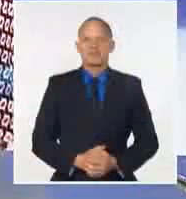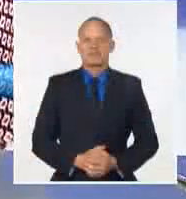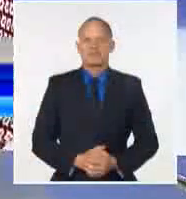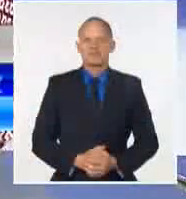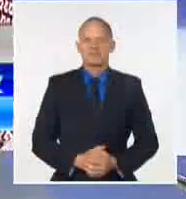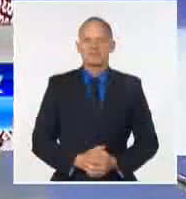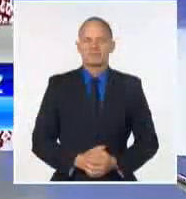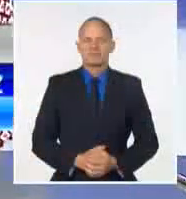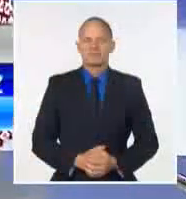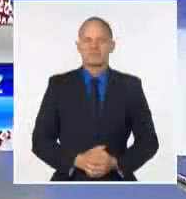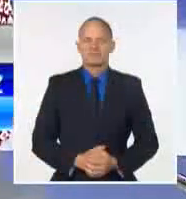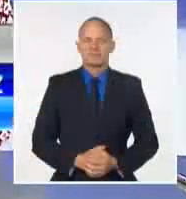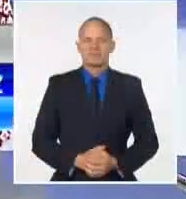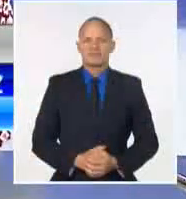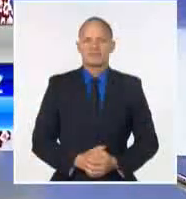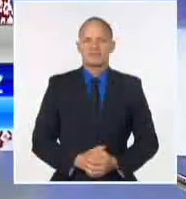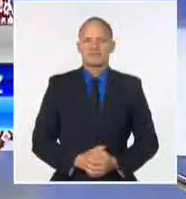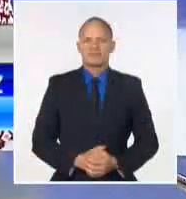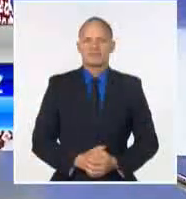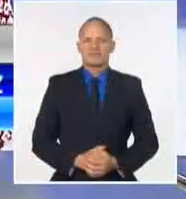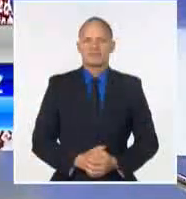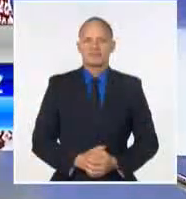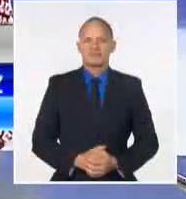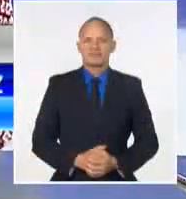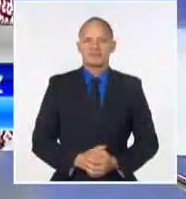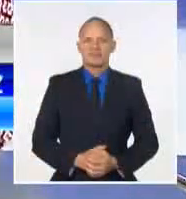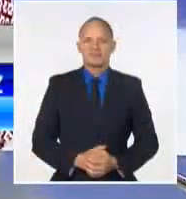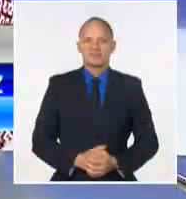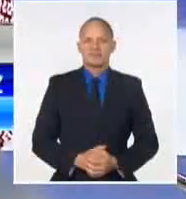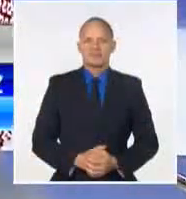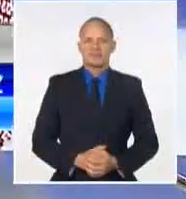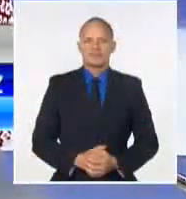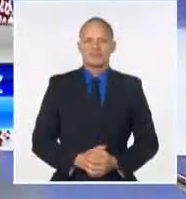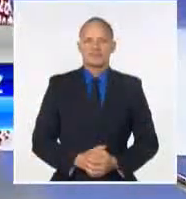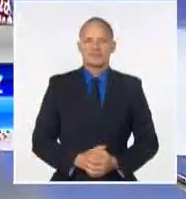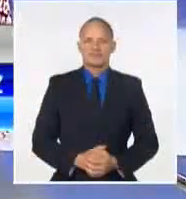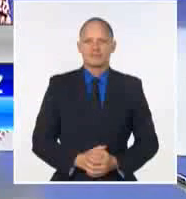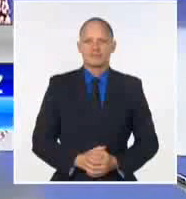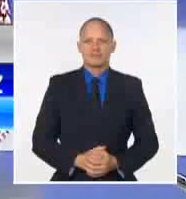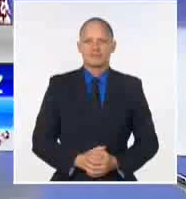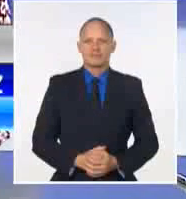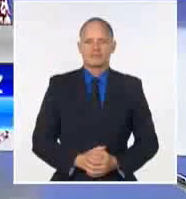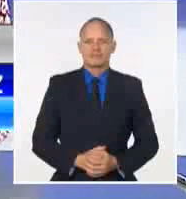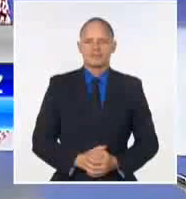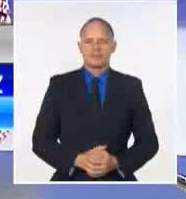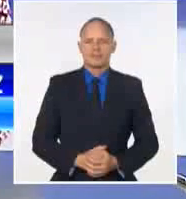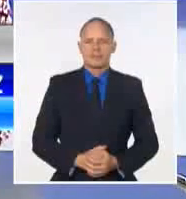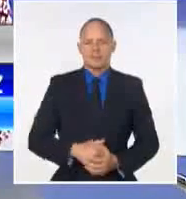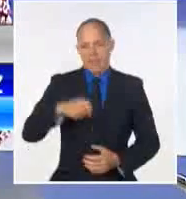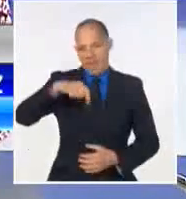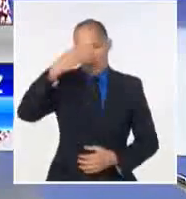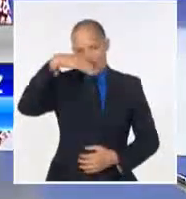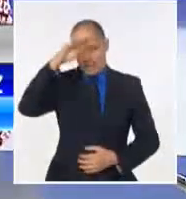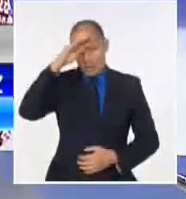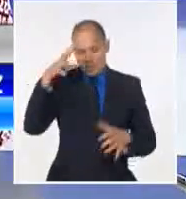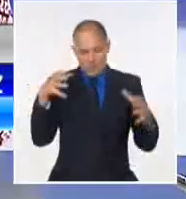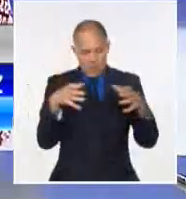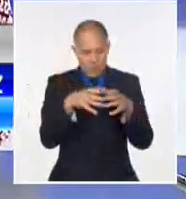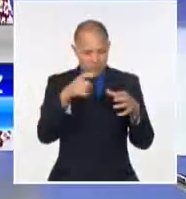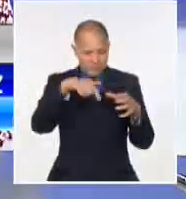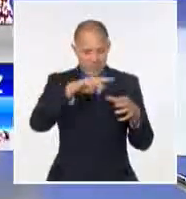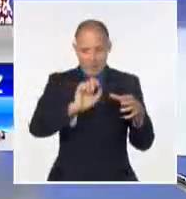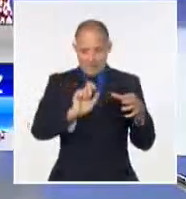El miembro del Buró Político del Partido y Vicepresidente de la República, Salvador Valdés Mesa, y la delegación que lo acompaña en su visita oficial a Ruanda,